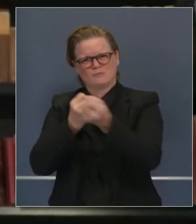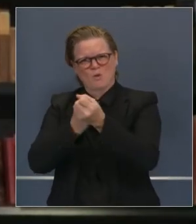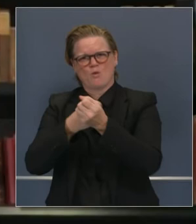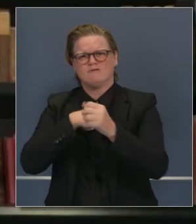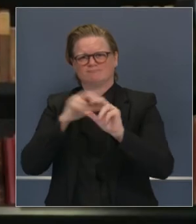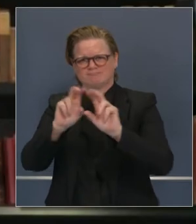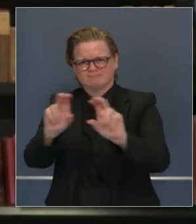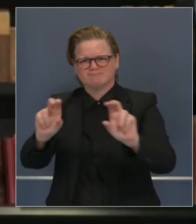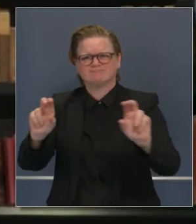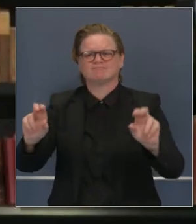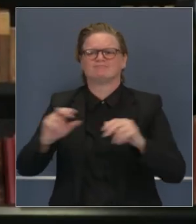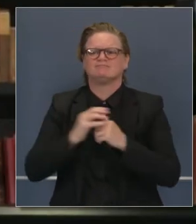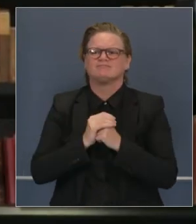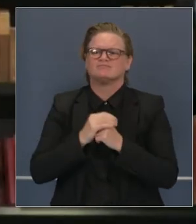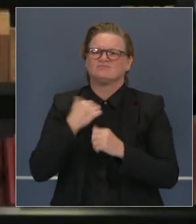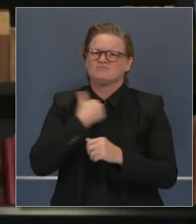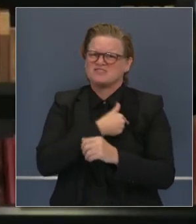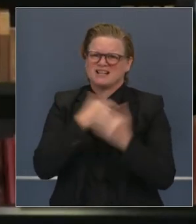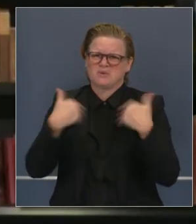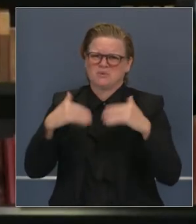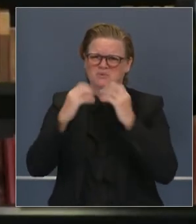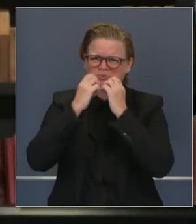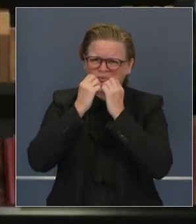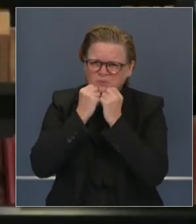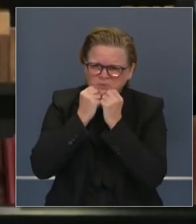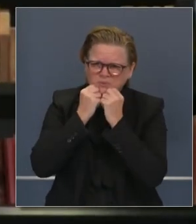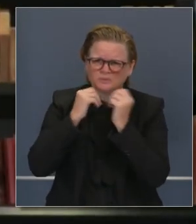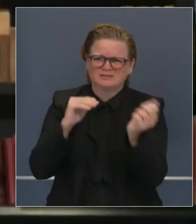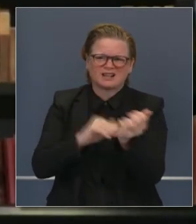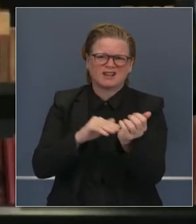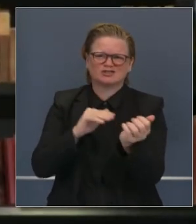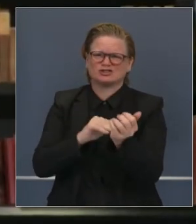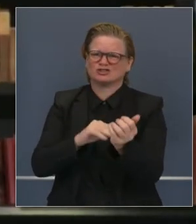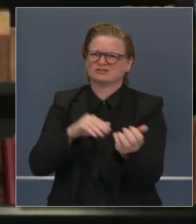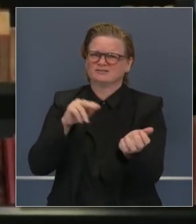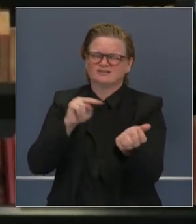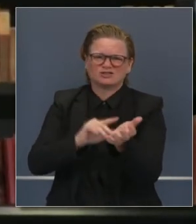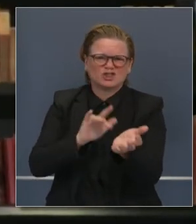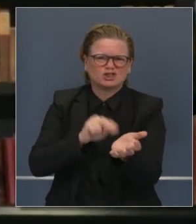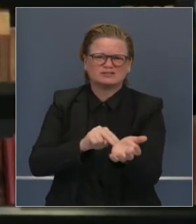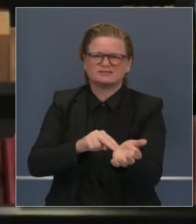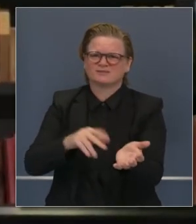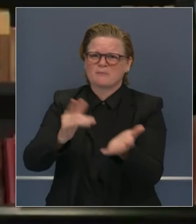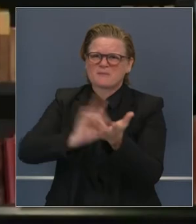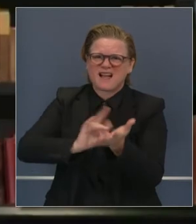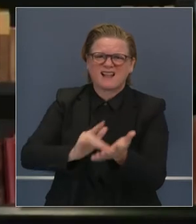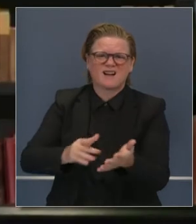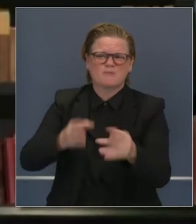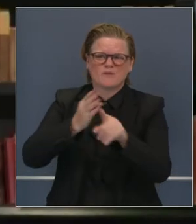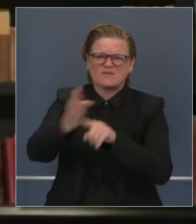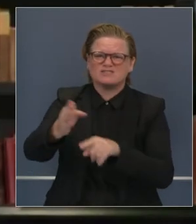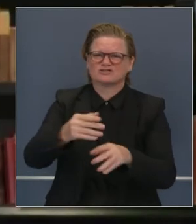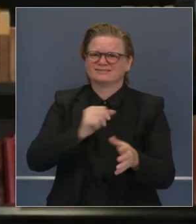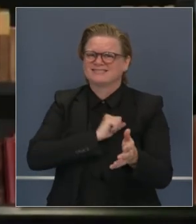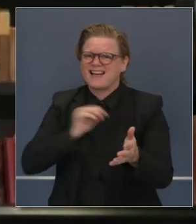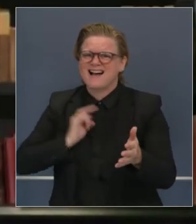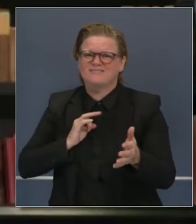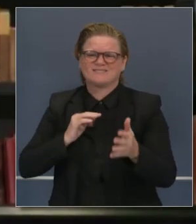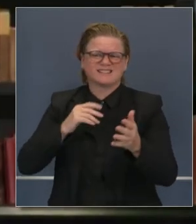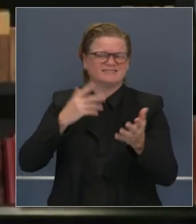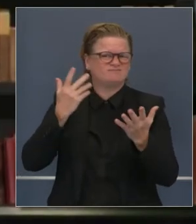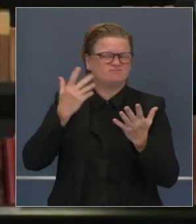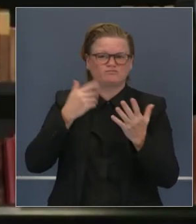abordar este trabajo esencial. Pero no se puede recalcar lo suficiente la